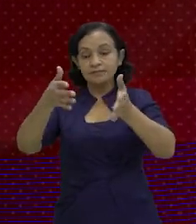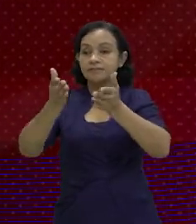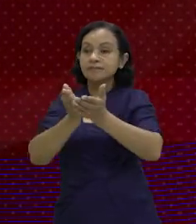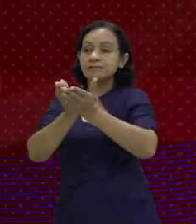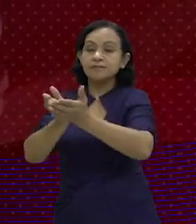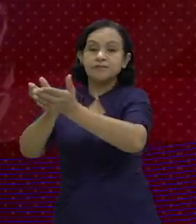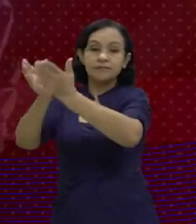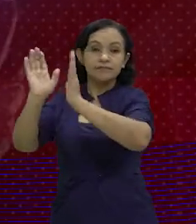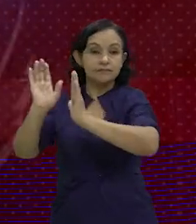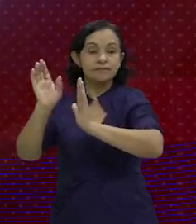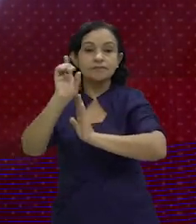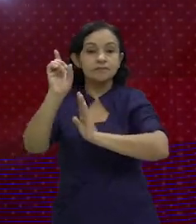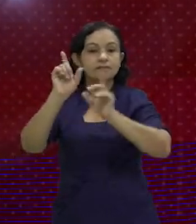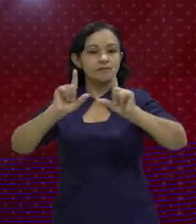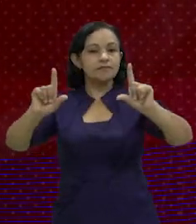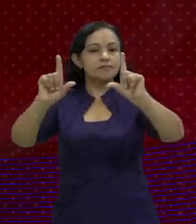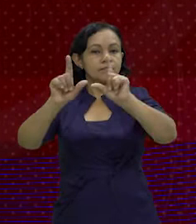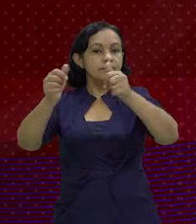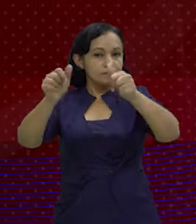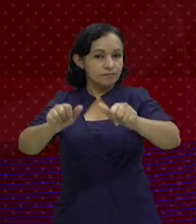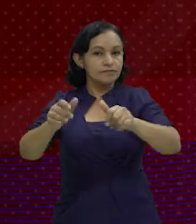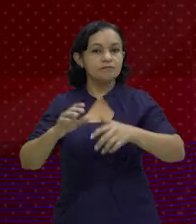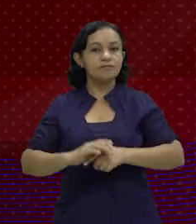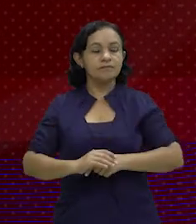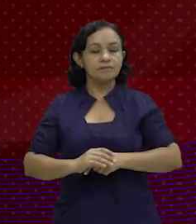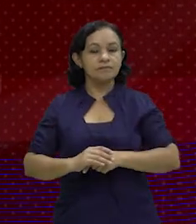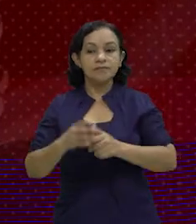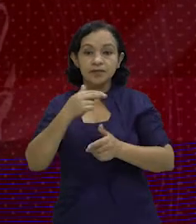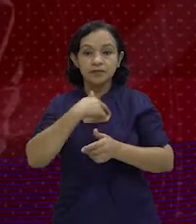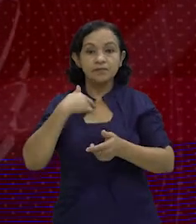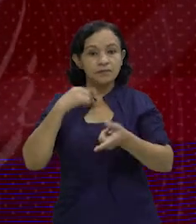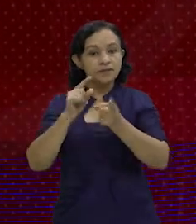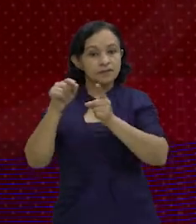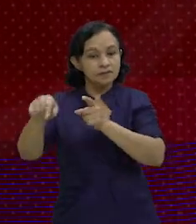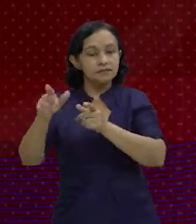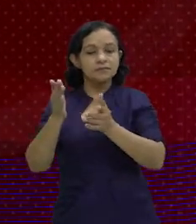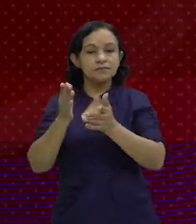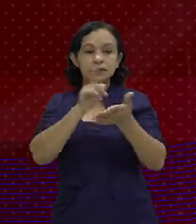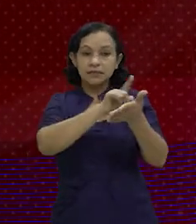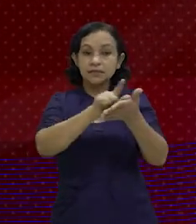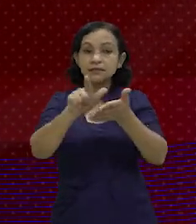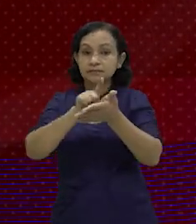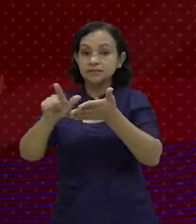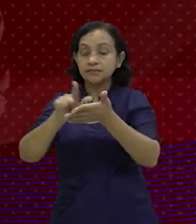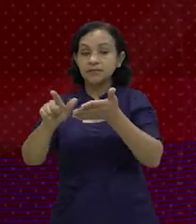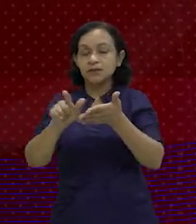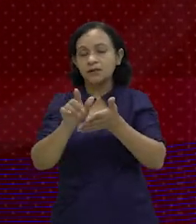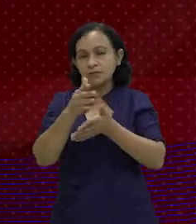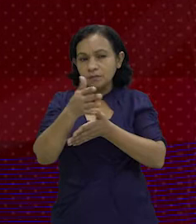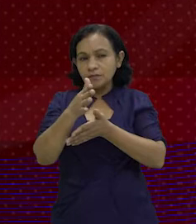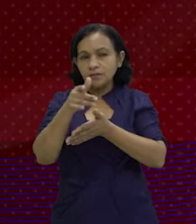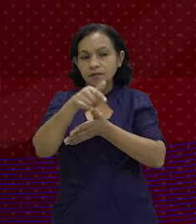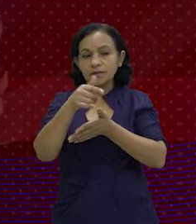y sacarlo hacia el destino correspondiente para darle su tratamiento debido. Y despejamos, ¿verdad?,